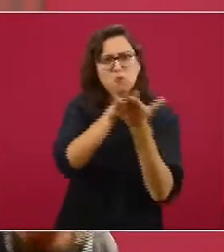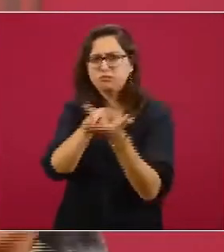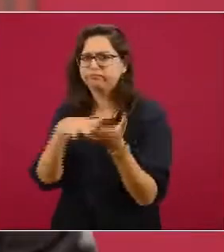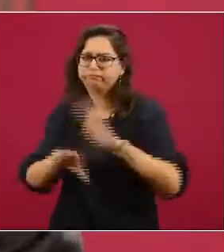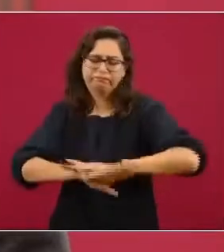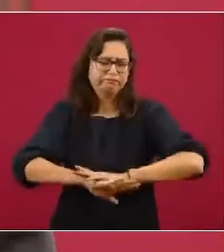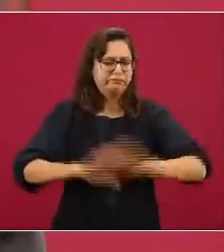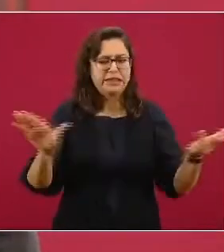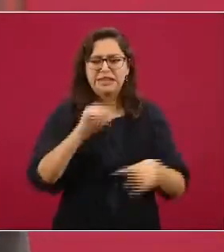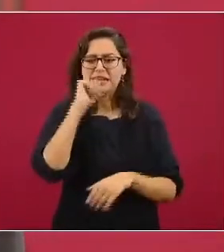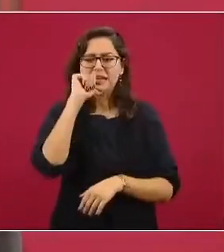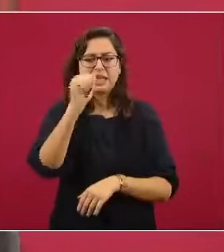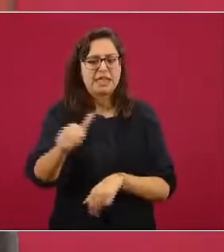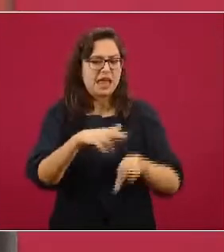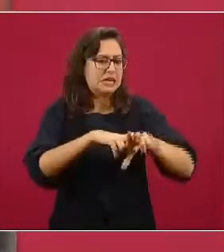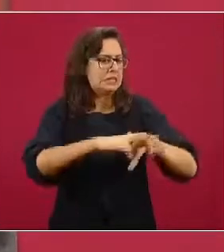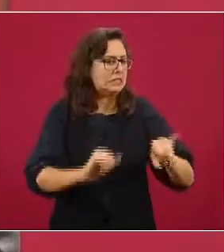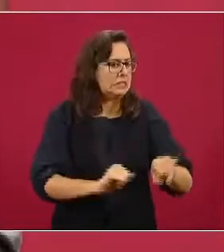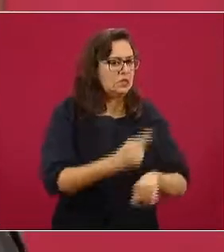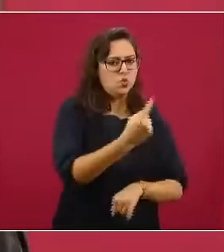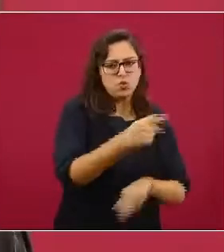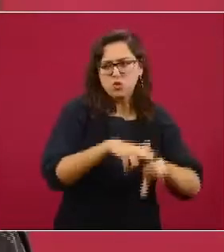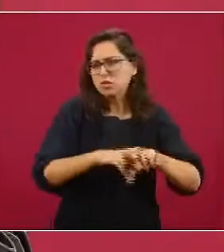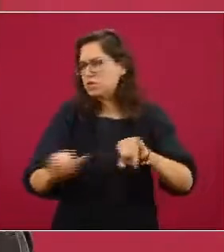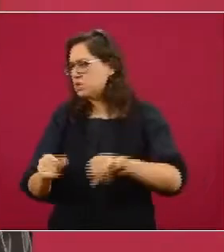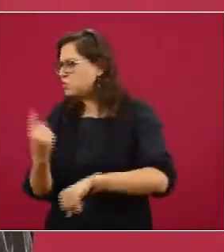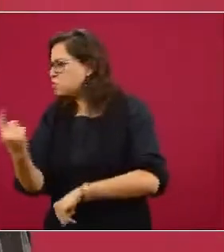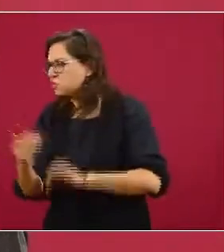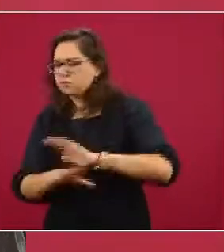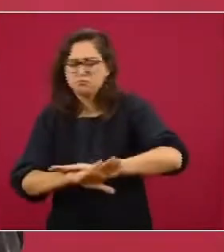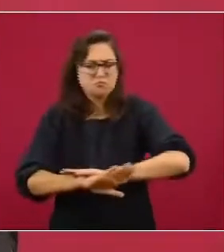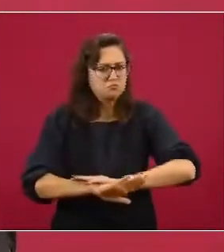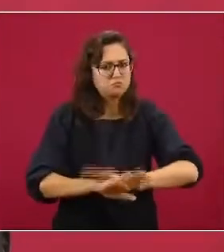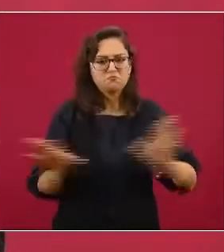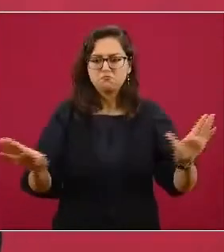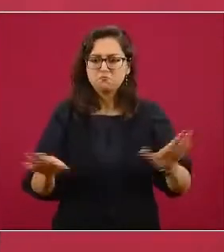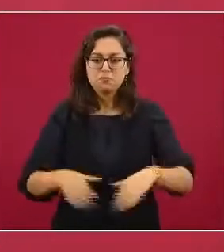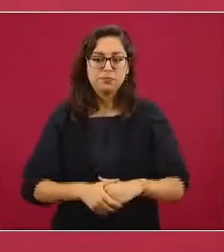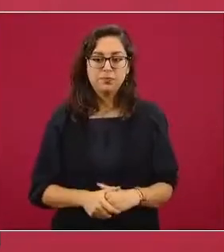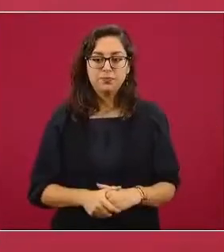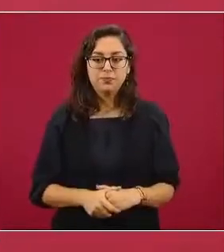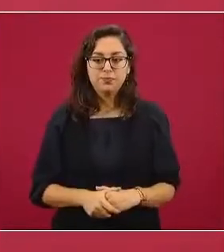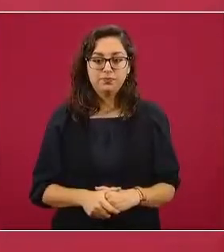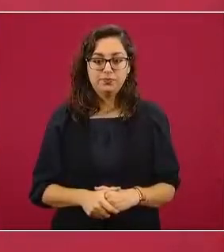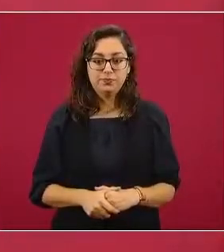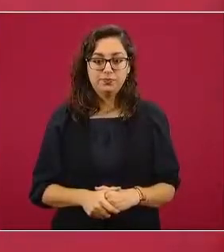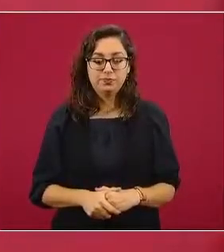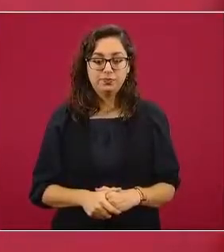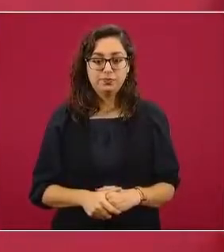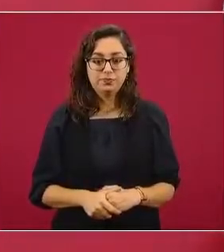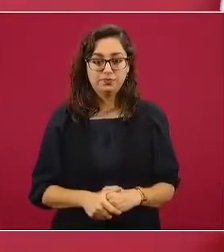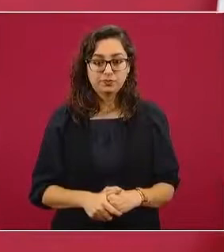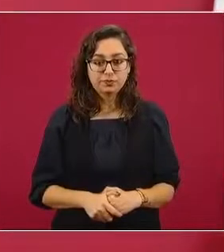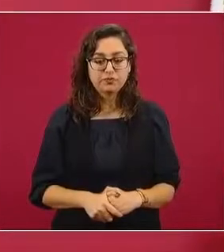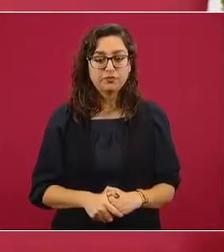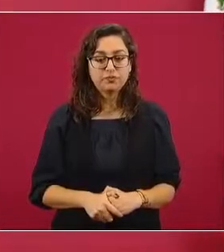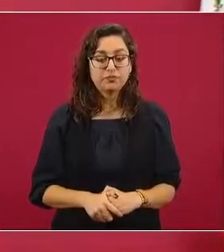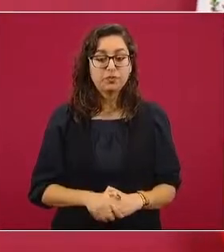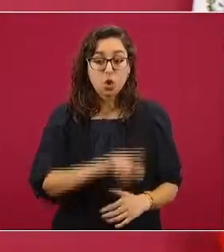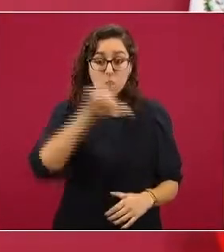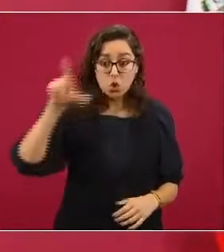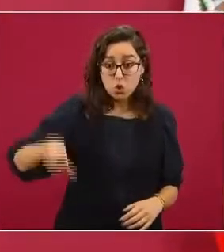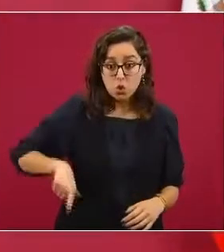Unidos. Nosotros llevamos muy buena relación con el gobierno del presidente Donald Trump.